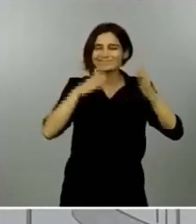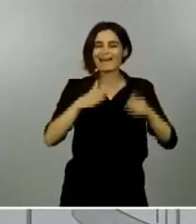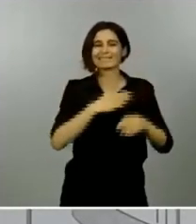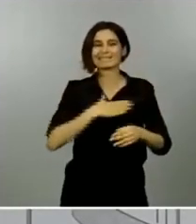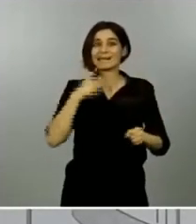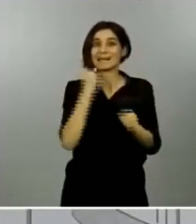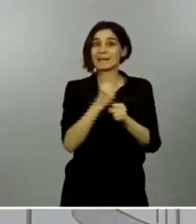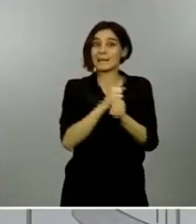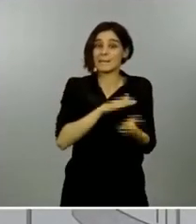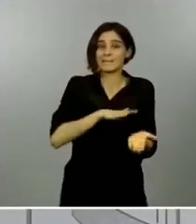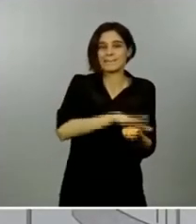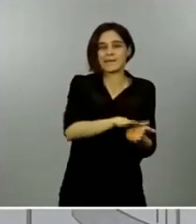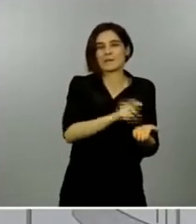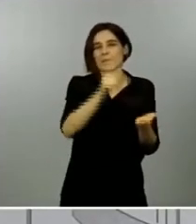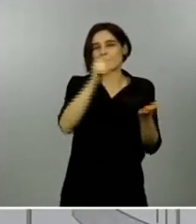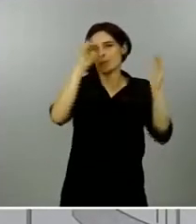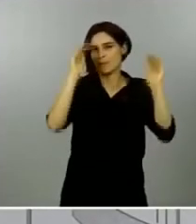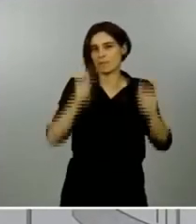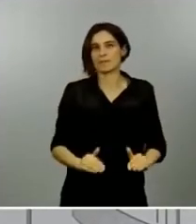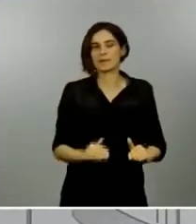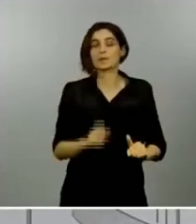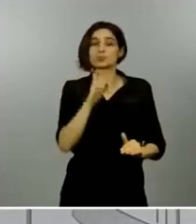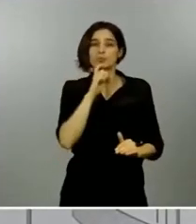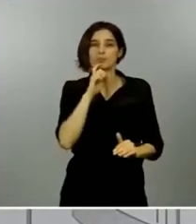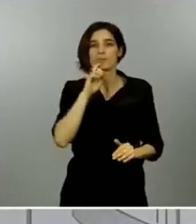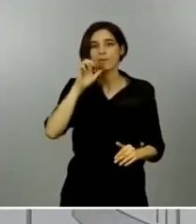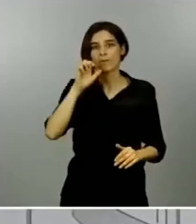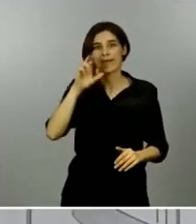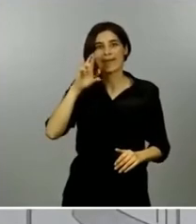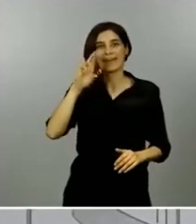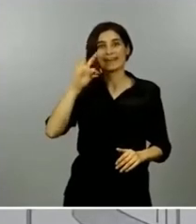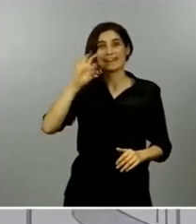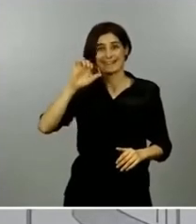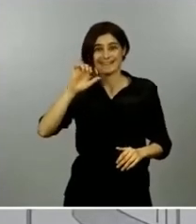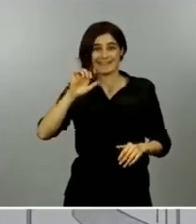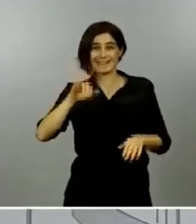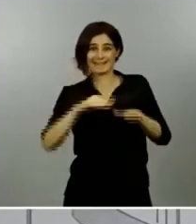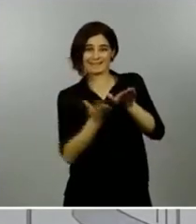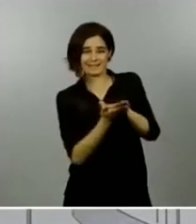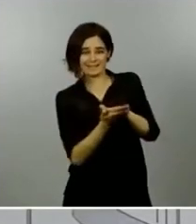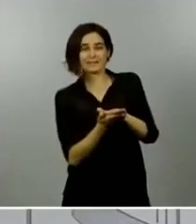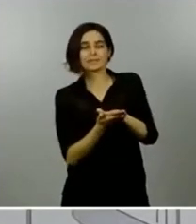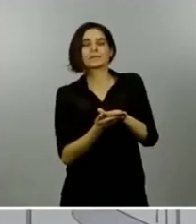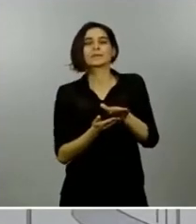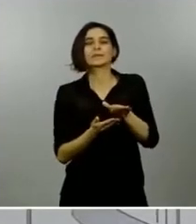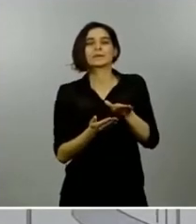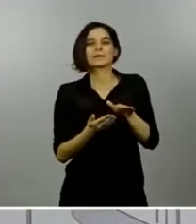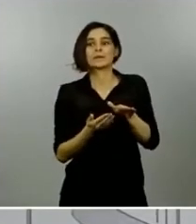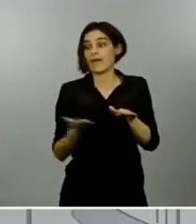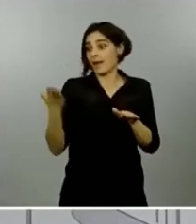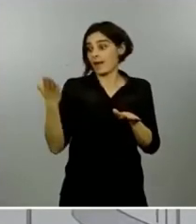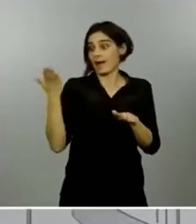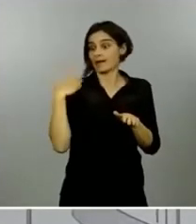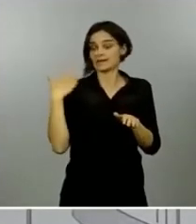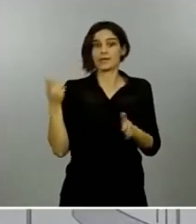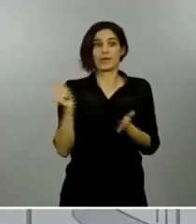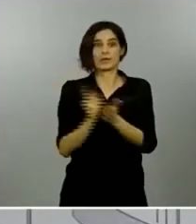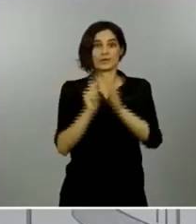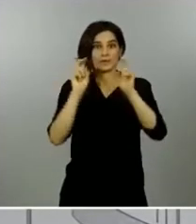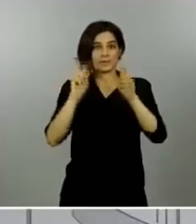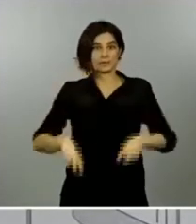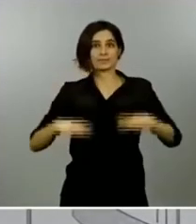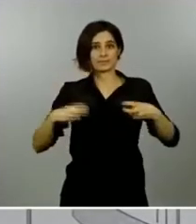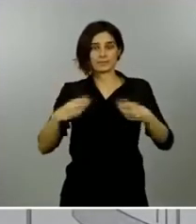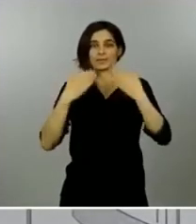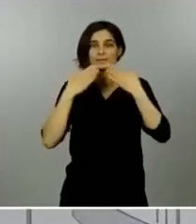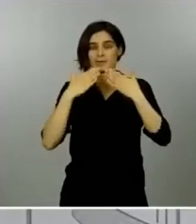mediante los expedientes de regulación temporal de empleos, los denominados ERTEs, actualizados ayer mismo de nuevo por acuerdo del Gobierno,